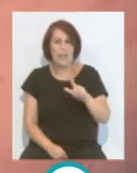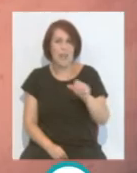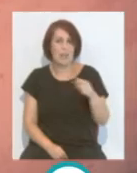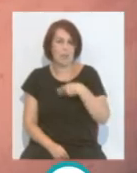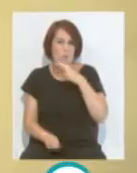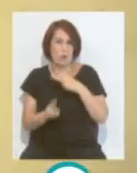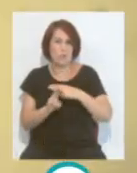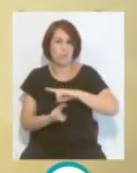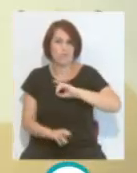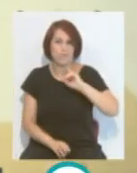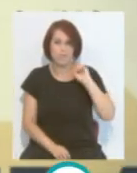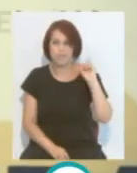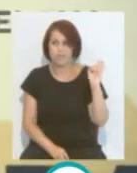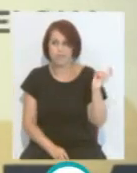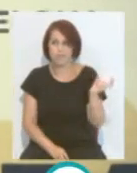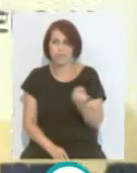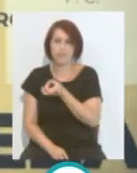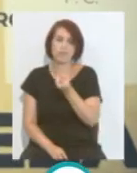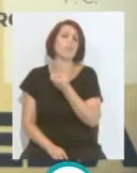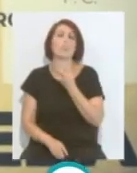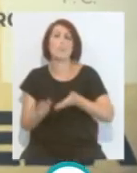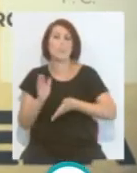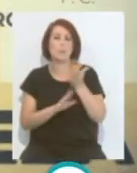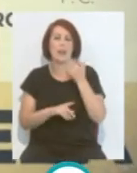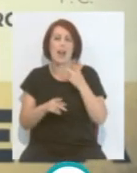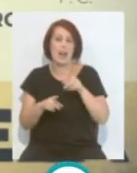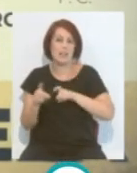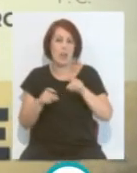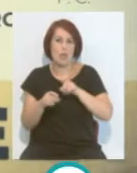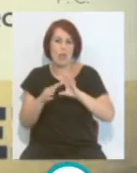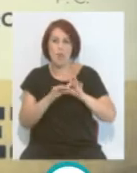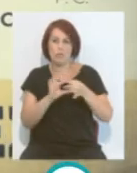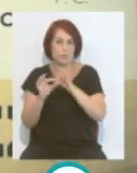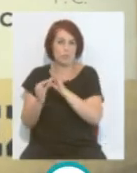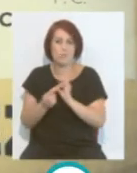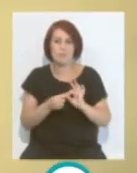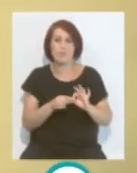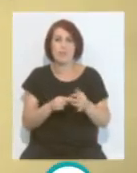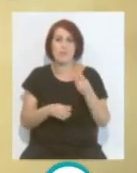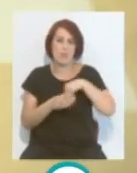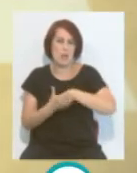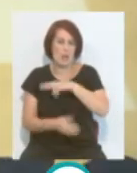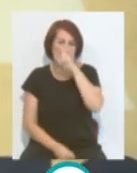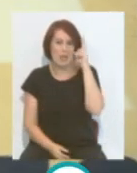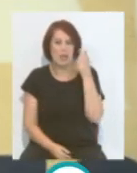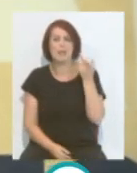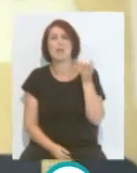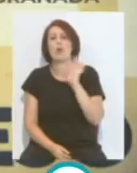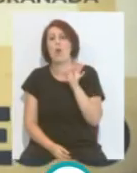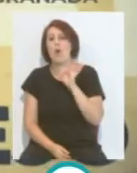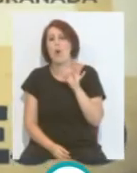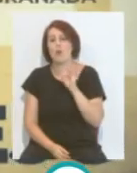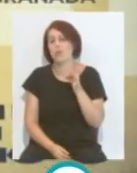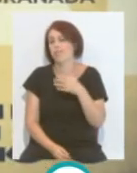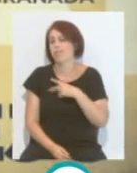Zubimendi, Dani Ceballos, Miquel Merino, Carlos Soler y Pedri, los delanteros Brian Gil, Marco Asensio del Real Madrid, Dani Olmos, Miquel Ollo